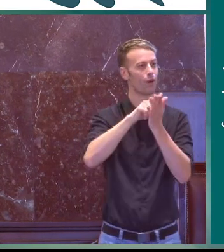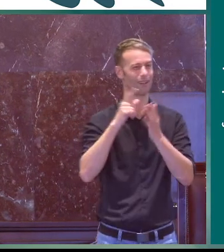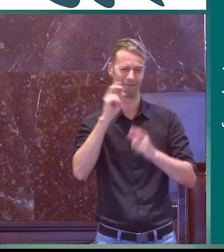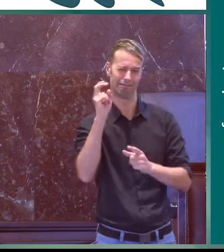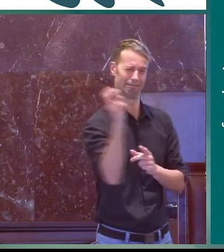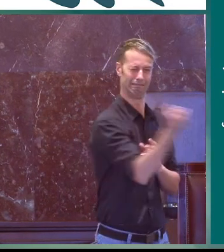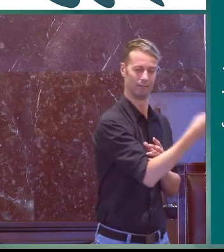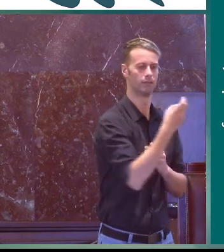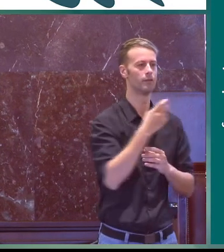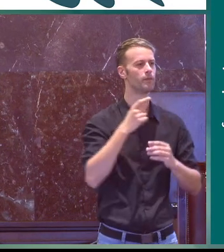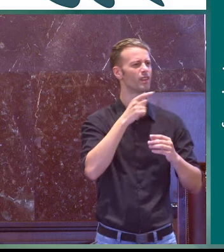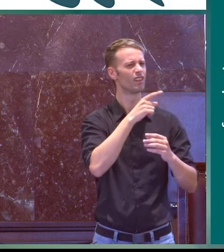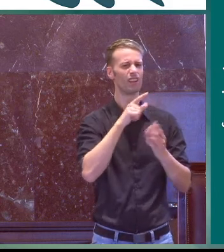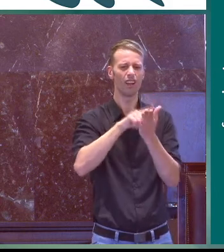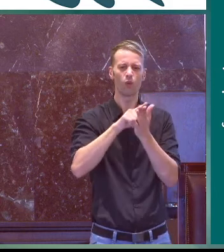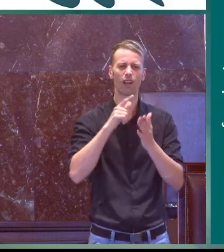habitualmente hay una pregunta